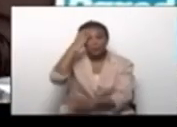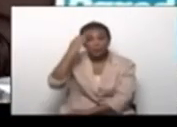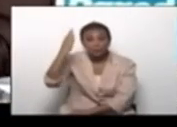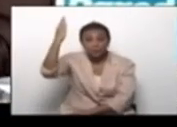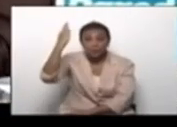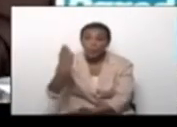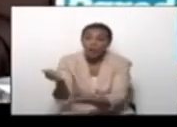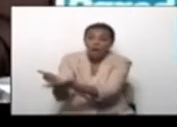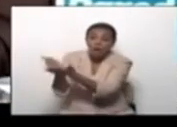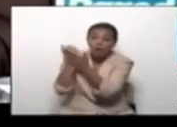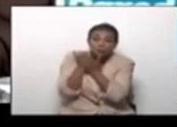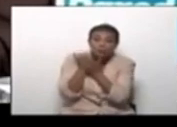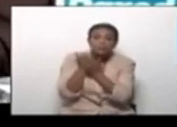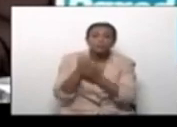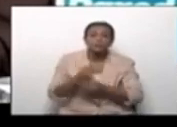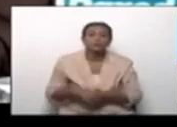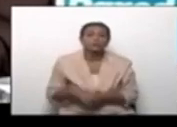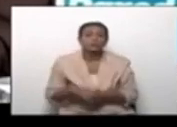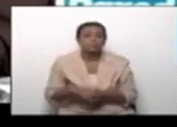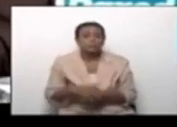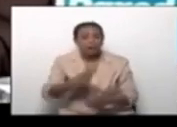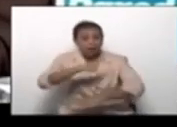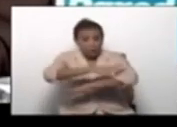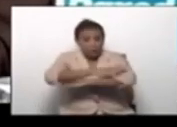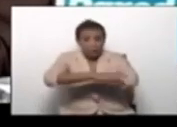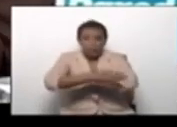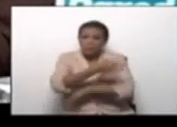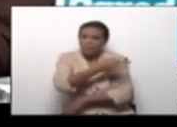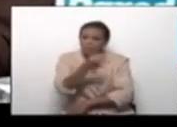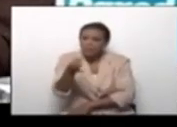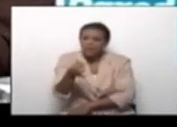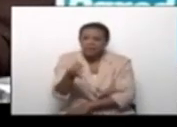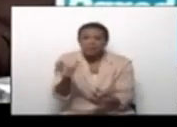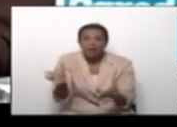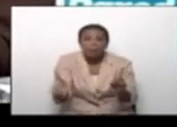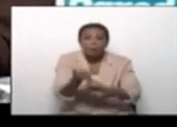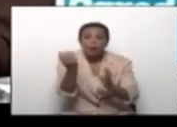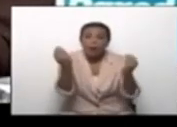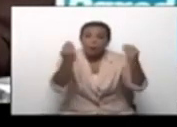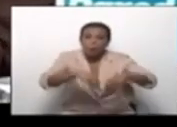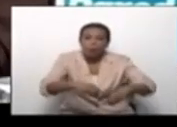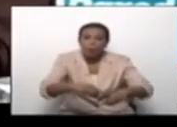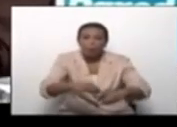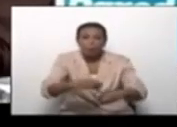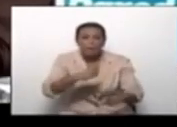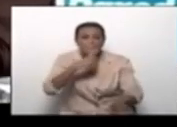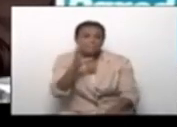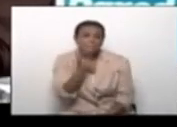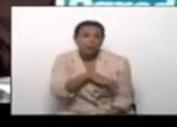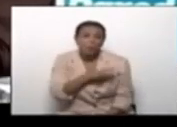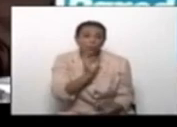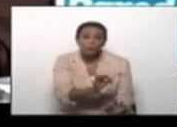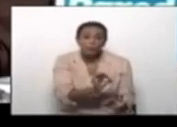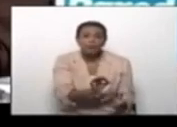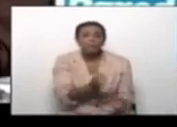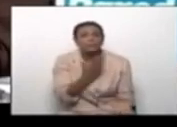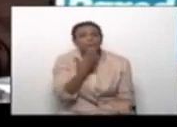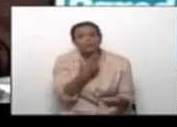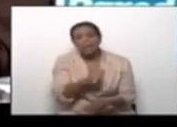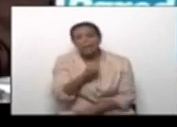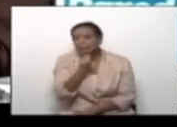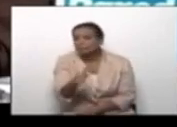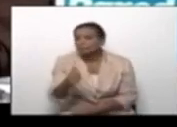y las acciones correctas, ojalá pueda detenerse este calentamiento global que tanto daño